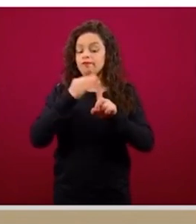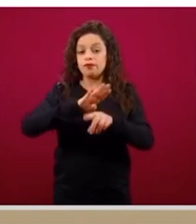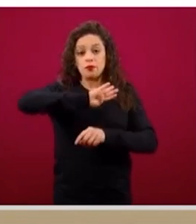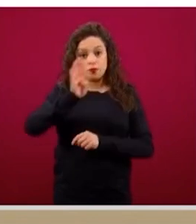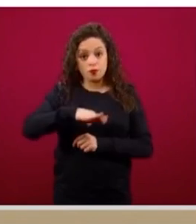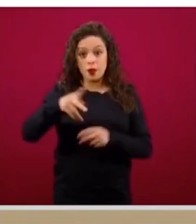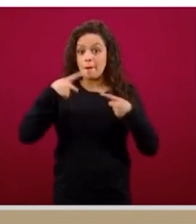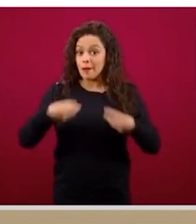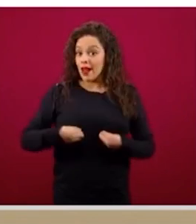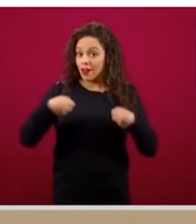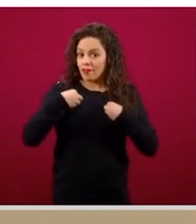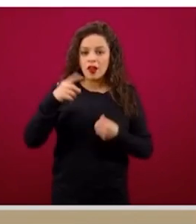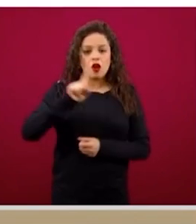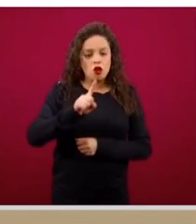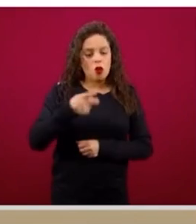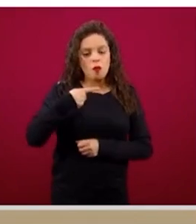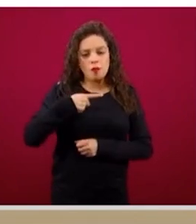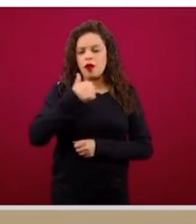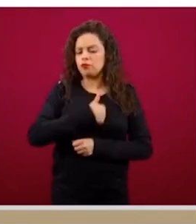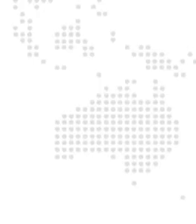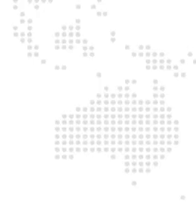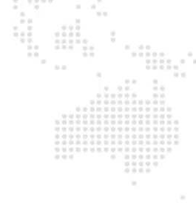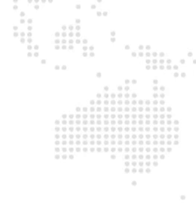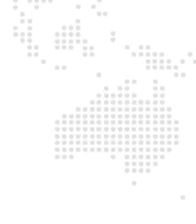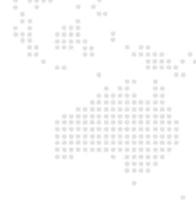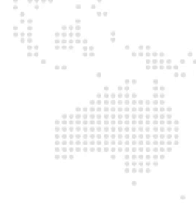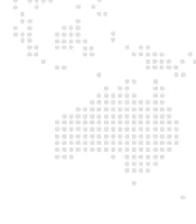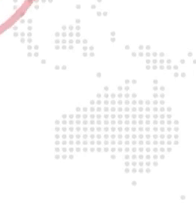personas que lamentablemente perdieron la vida.